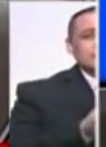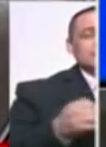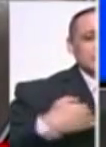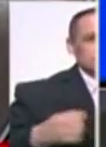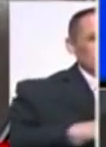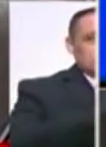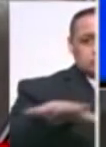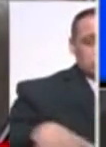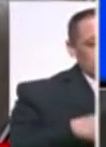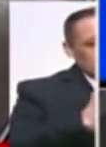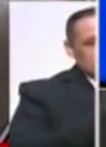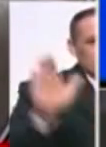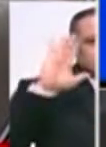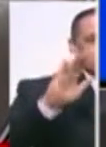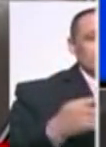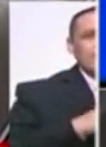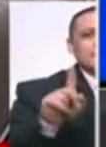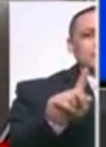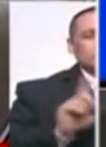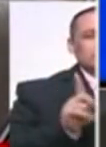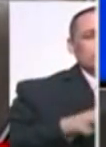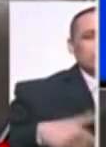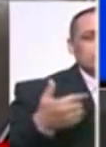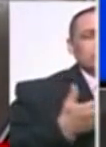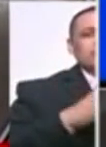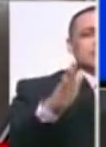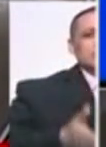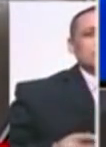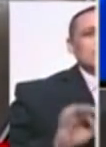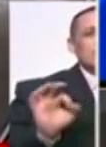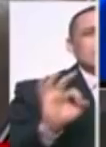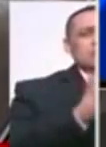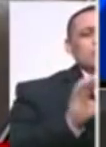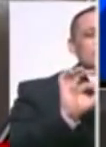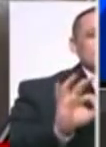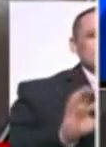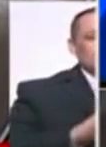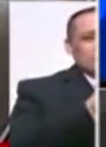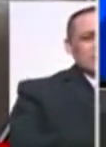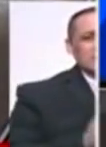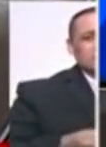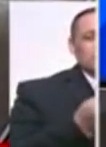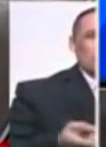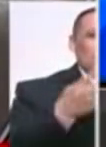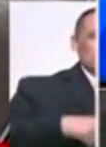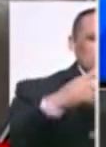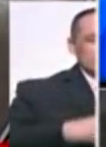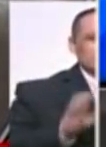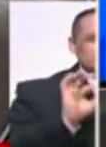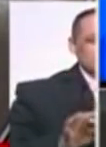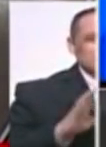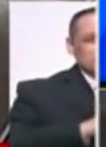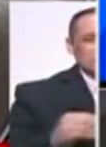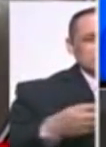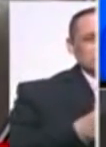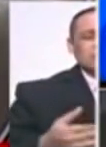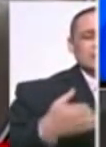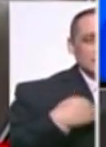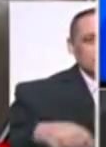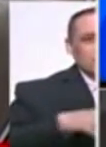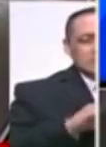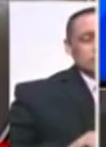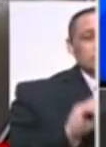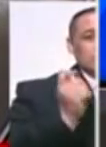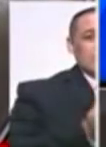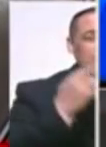y se pone del lado del país y plantea también una salida constitucional, tanto del Congreso como del Ejecutivo. Es decir, no